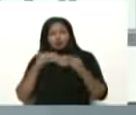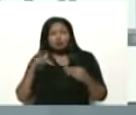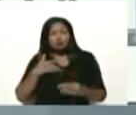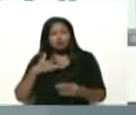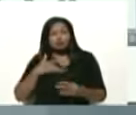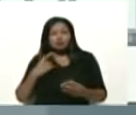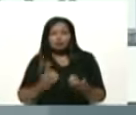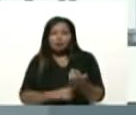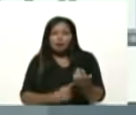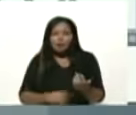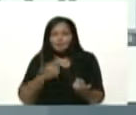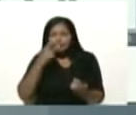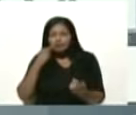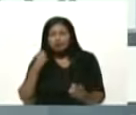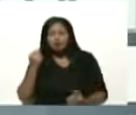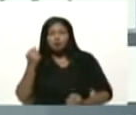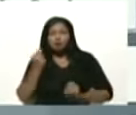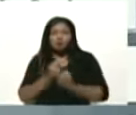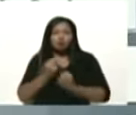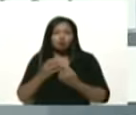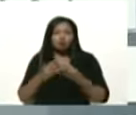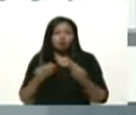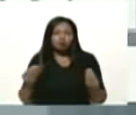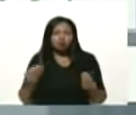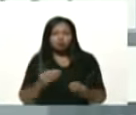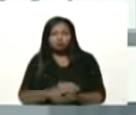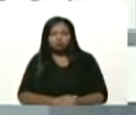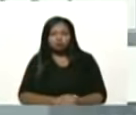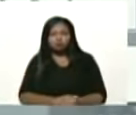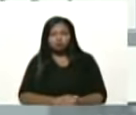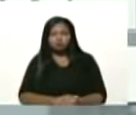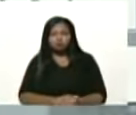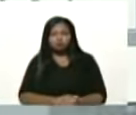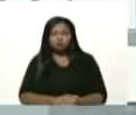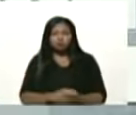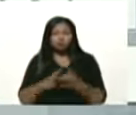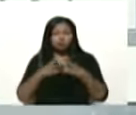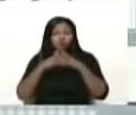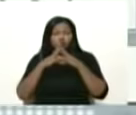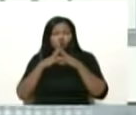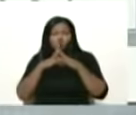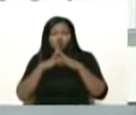hermanos y hermanas y nos protegemos mutuamente, donde todos ponemos